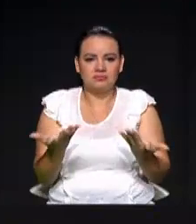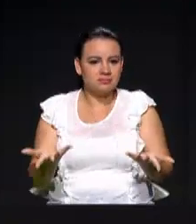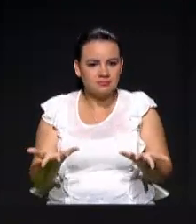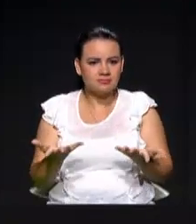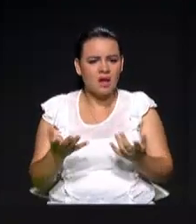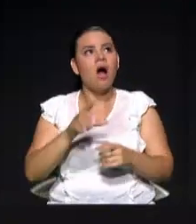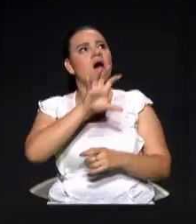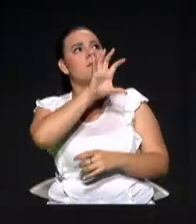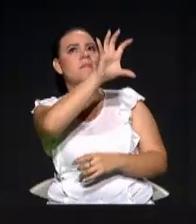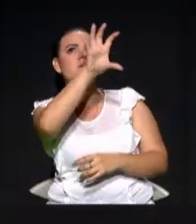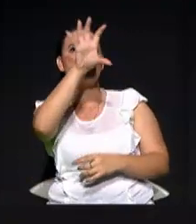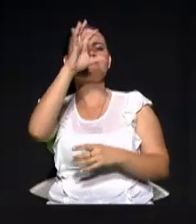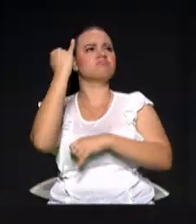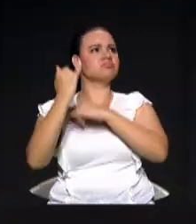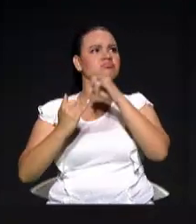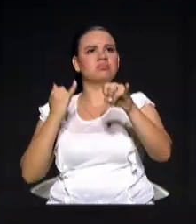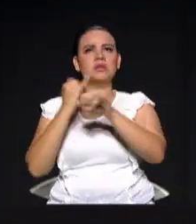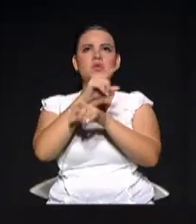mucho mejores?